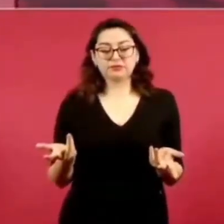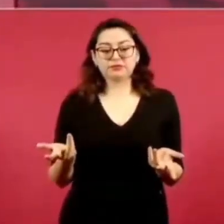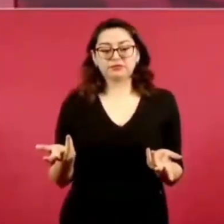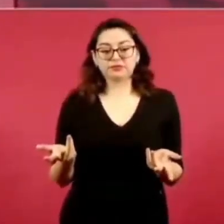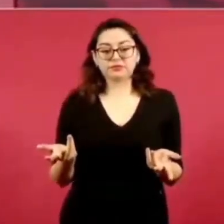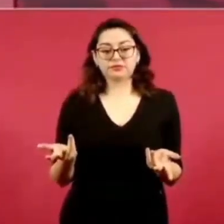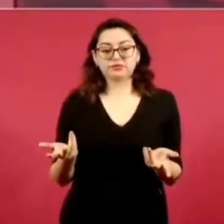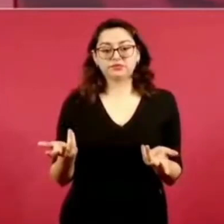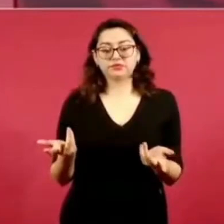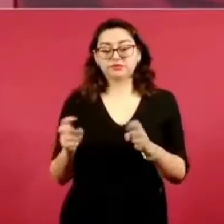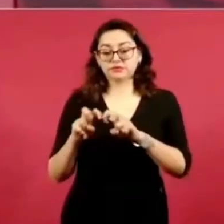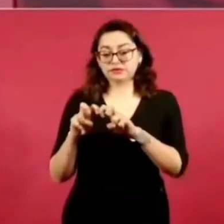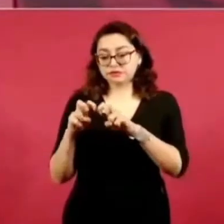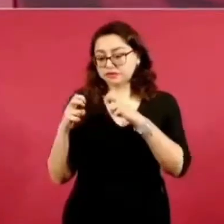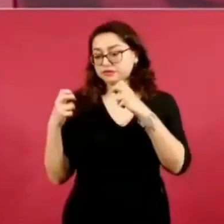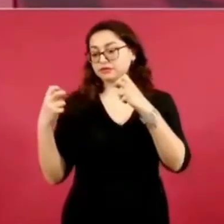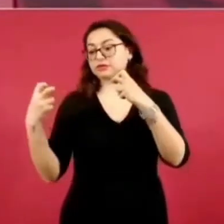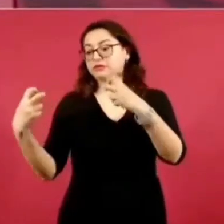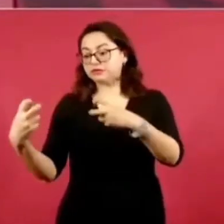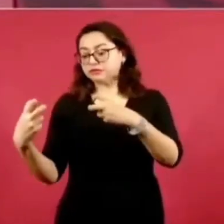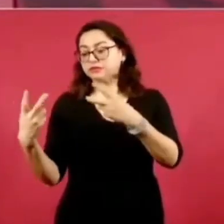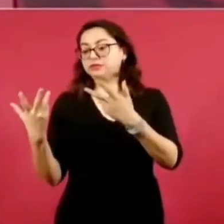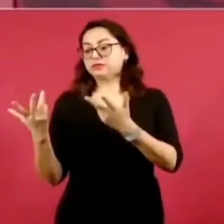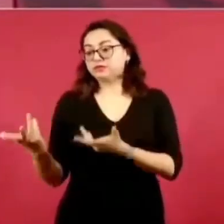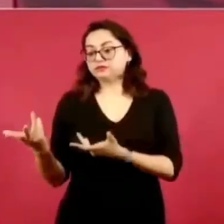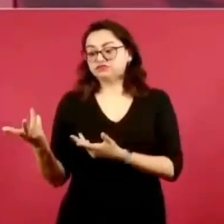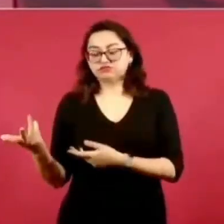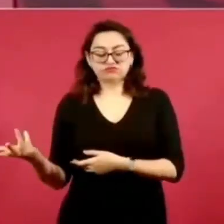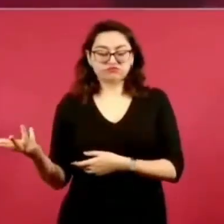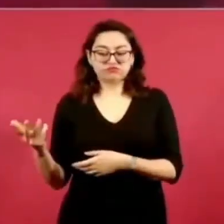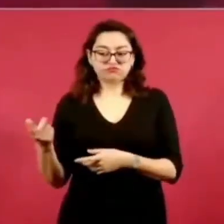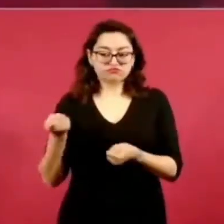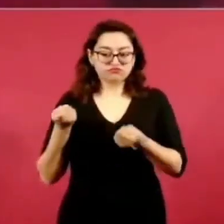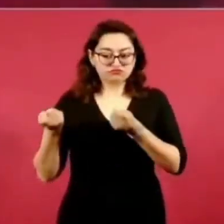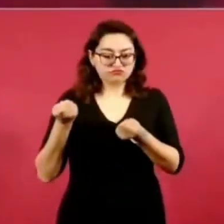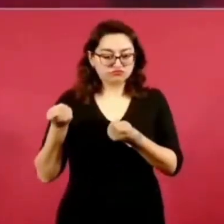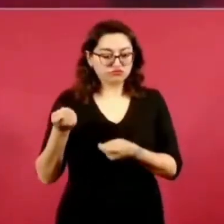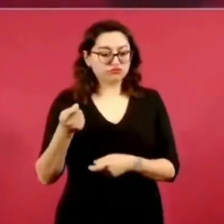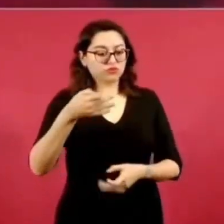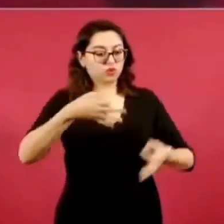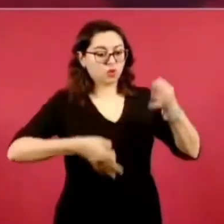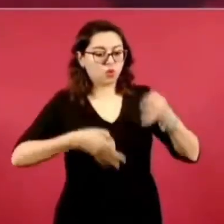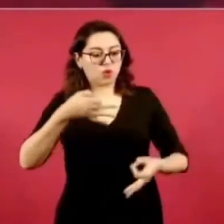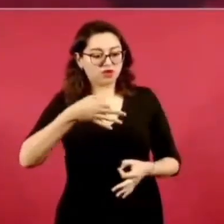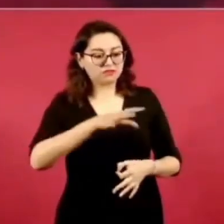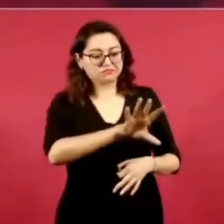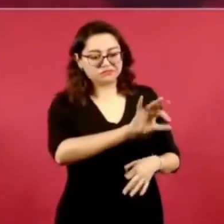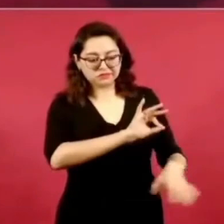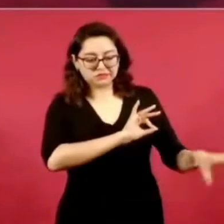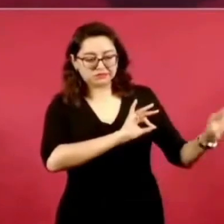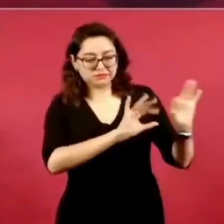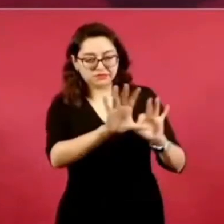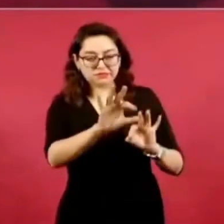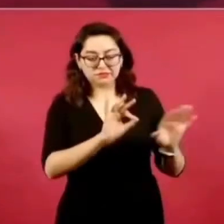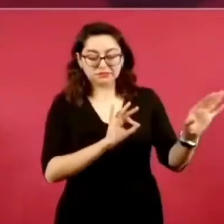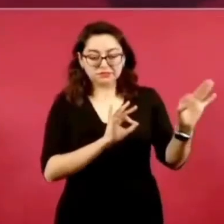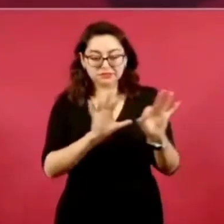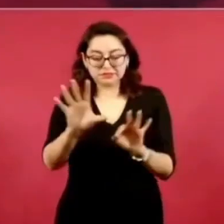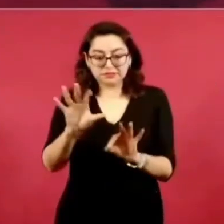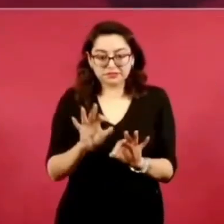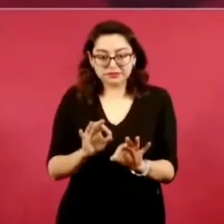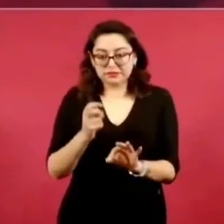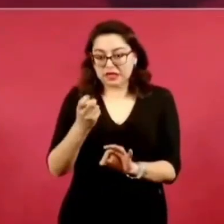empiezan a recomendar a jueces y hay